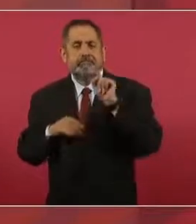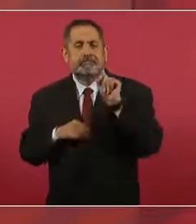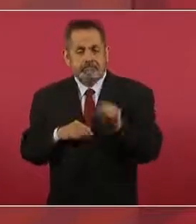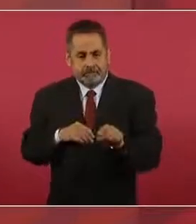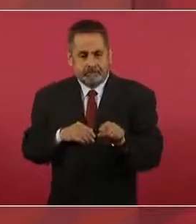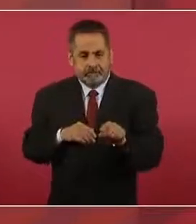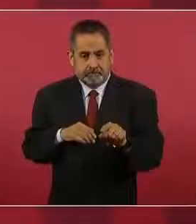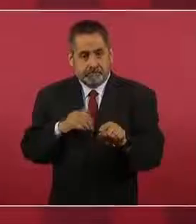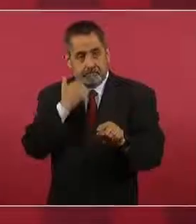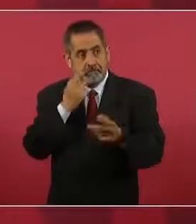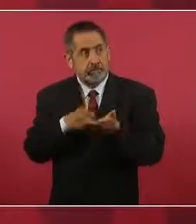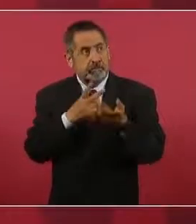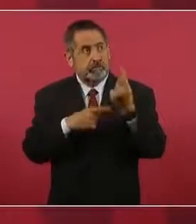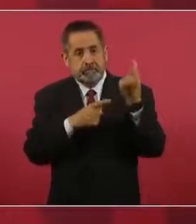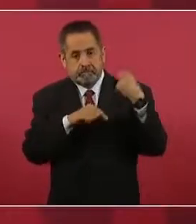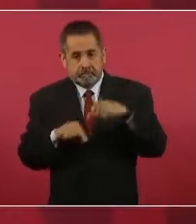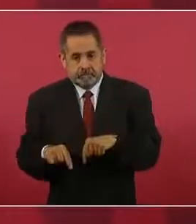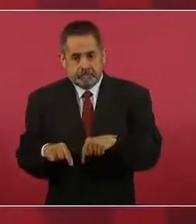quieran regresar.